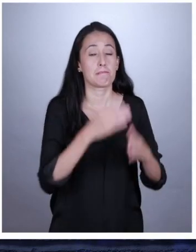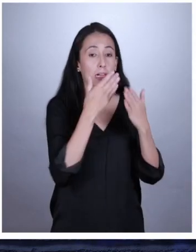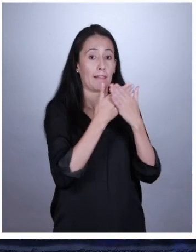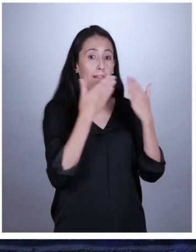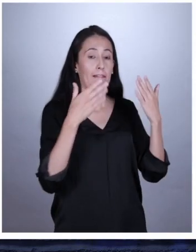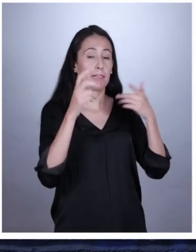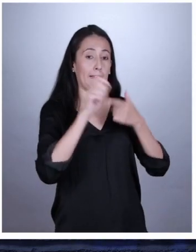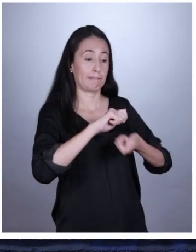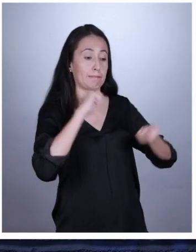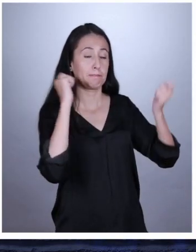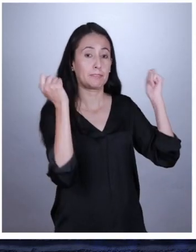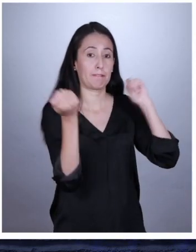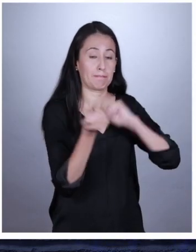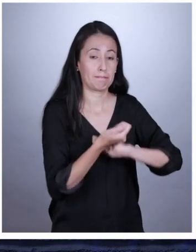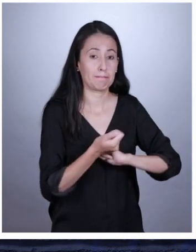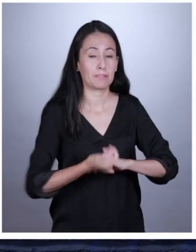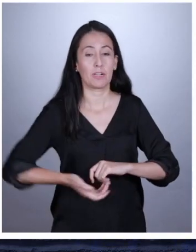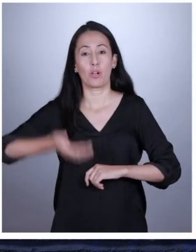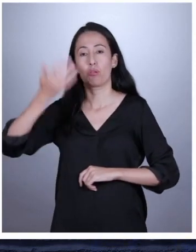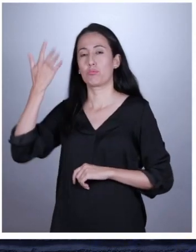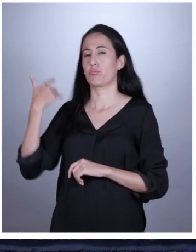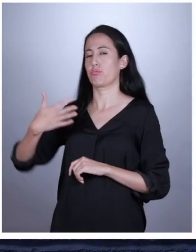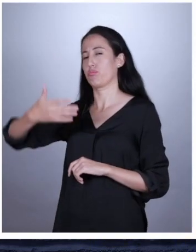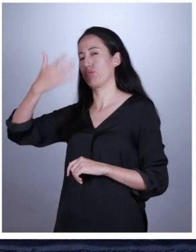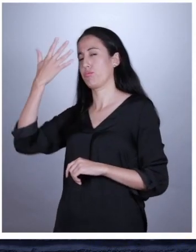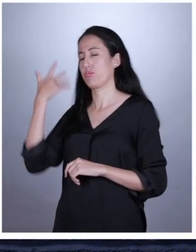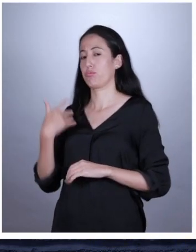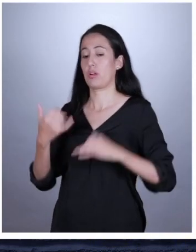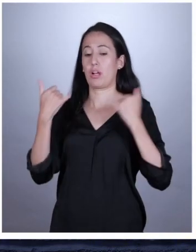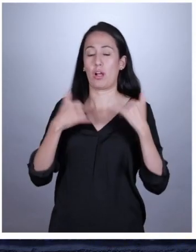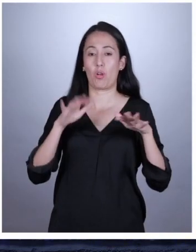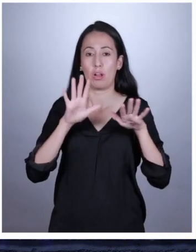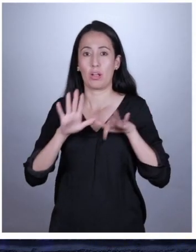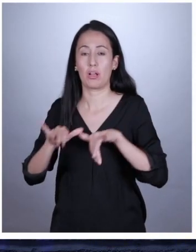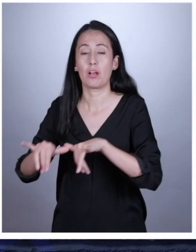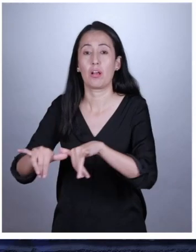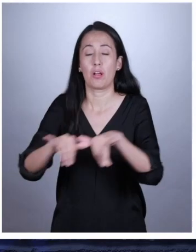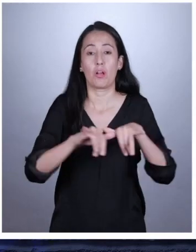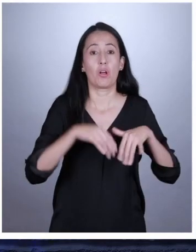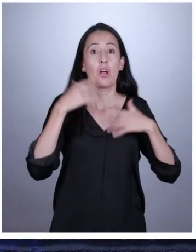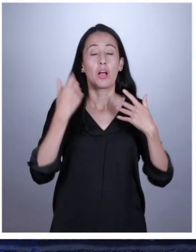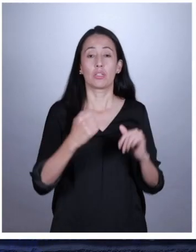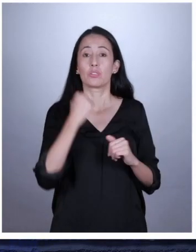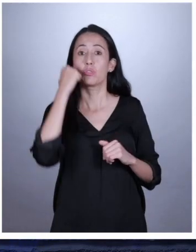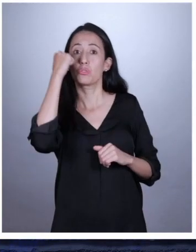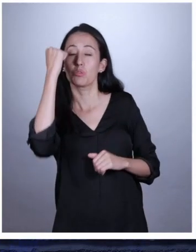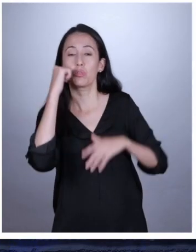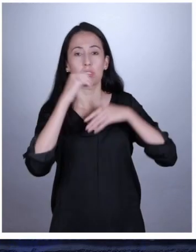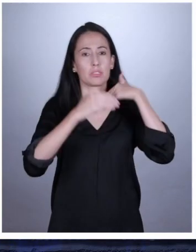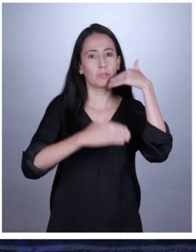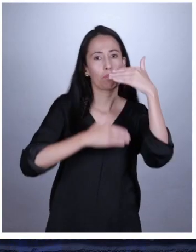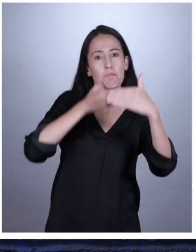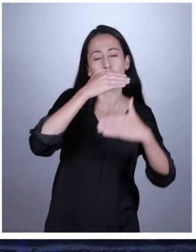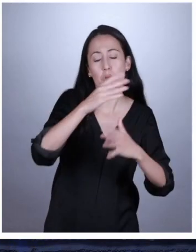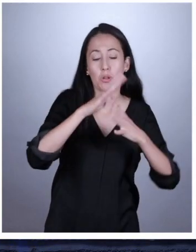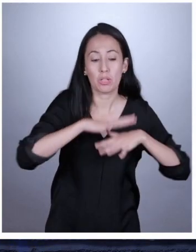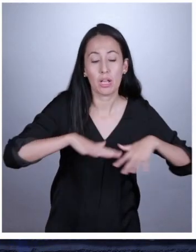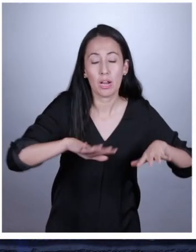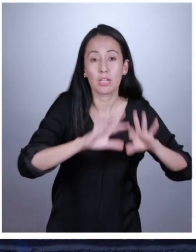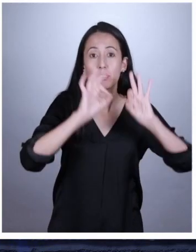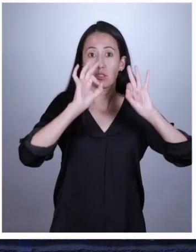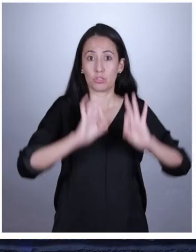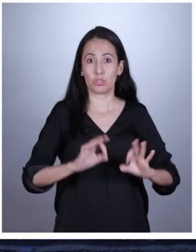Las cosas han cambiado desde la antigua Grecia hasta la democracia actual. Las luchas por derechos nos han traído